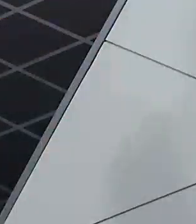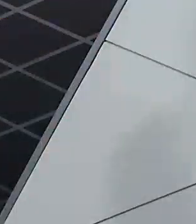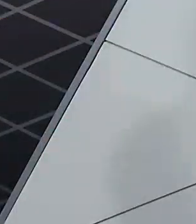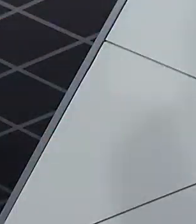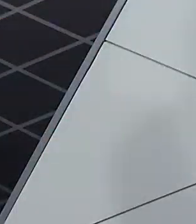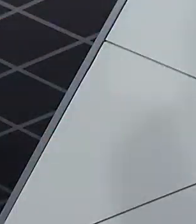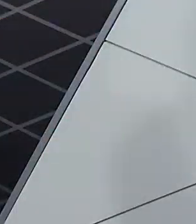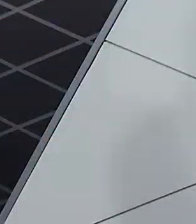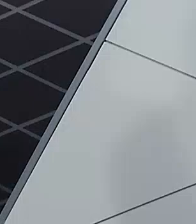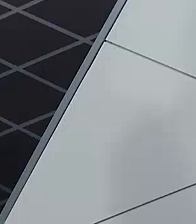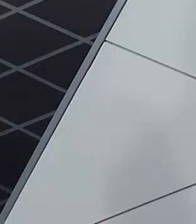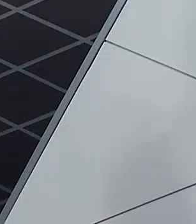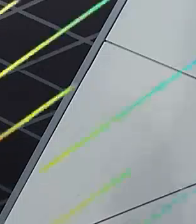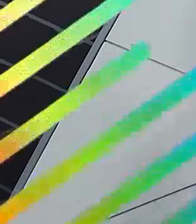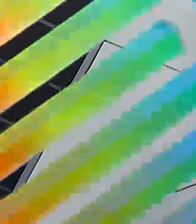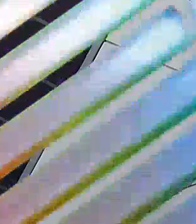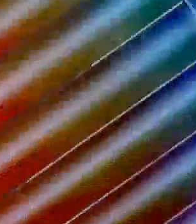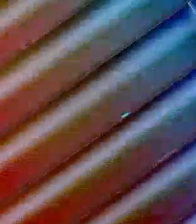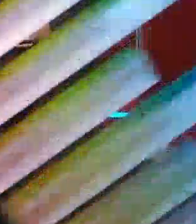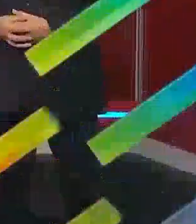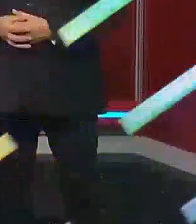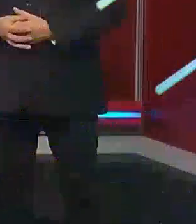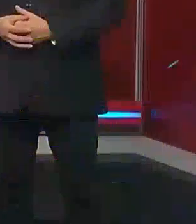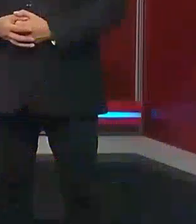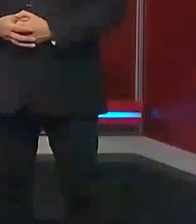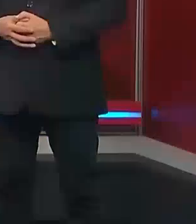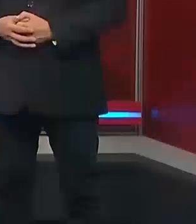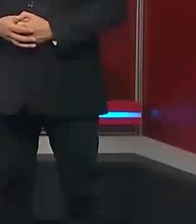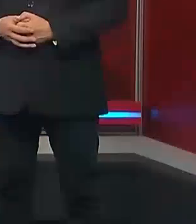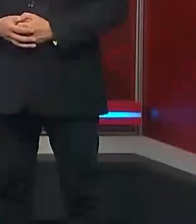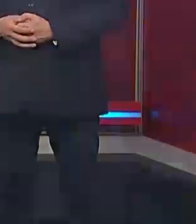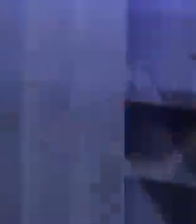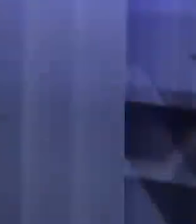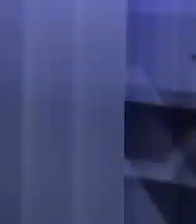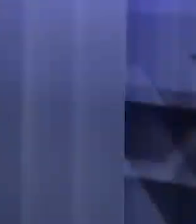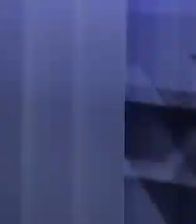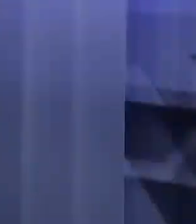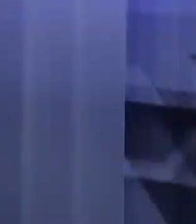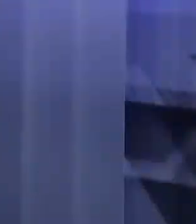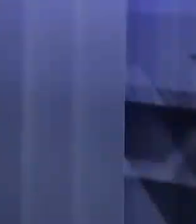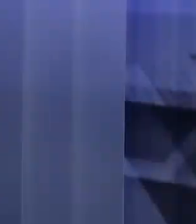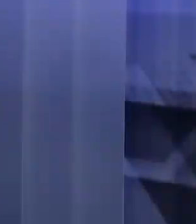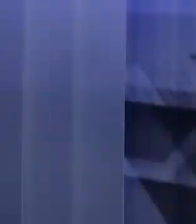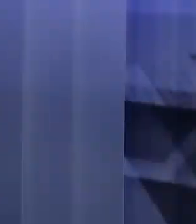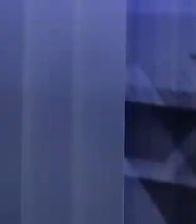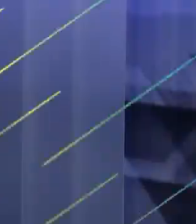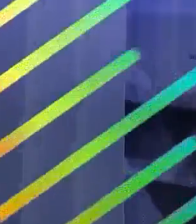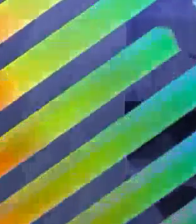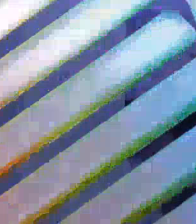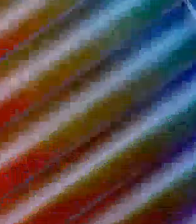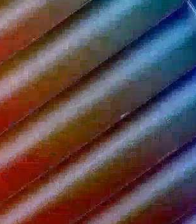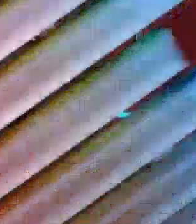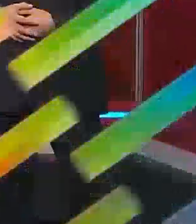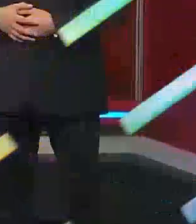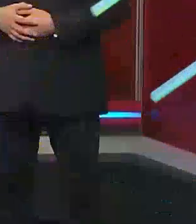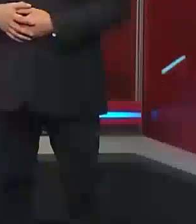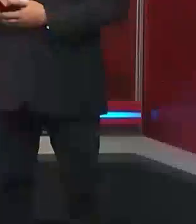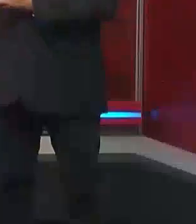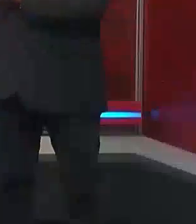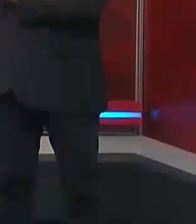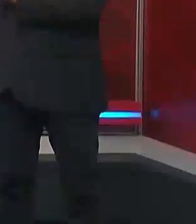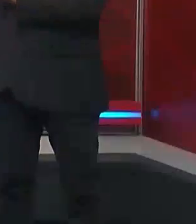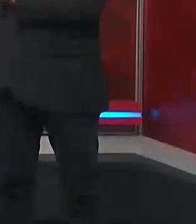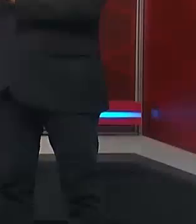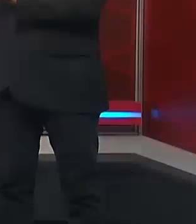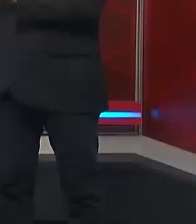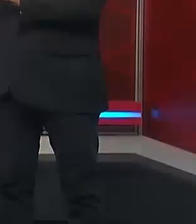Región Metropolitana. O'Higgins. O'Higgins. O